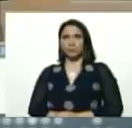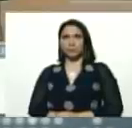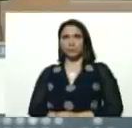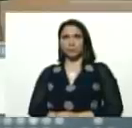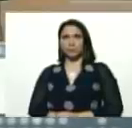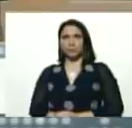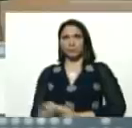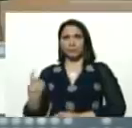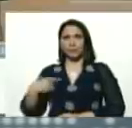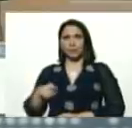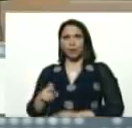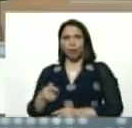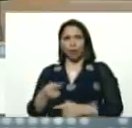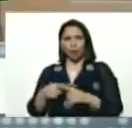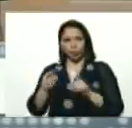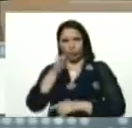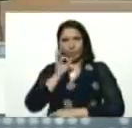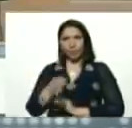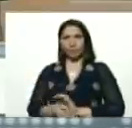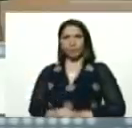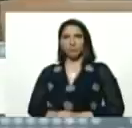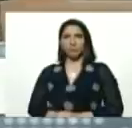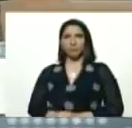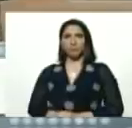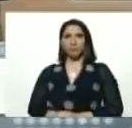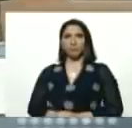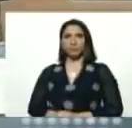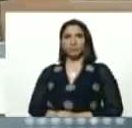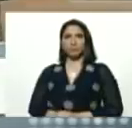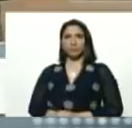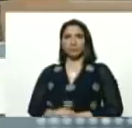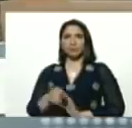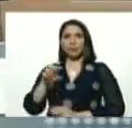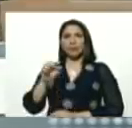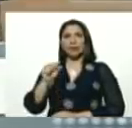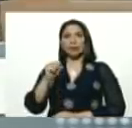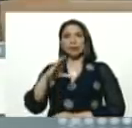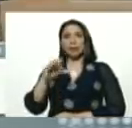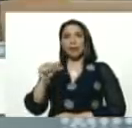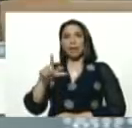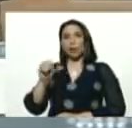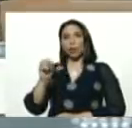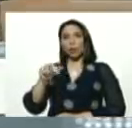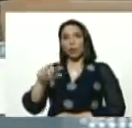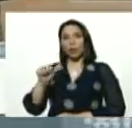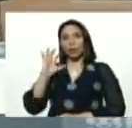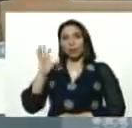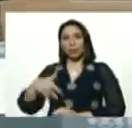otro café, señor Escalona, aquí está Escalona, Nahuara, pues,